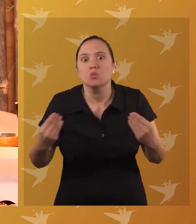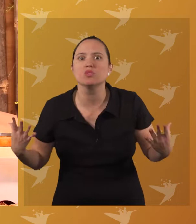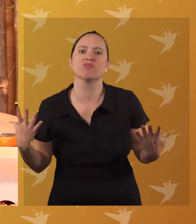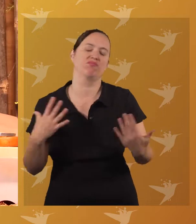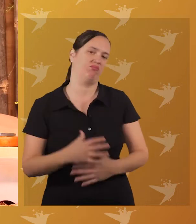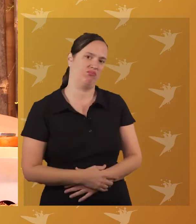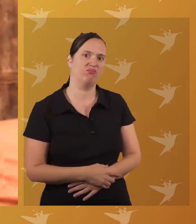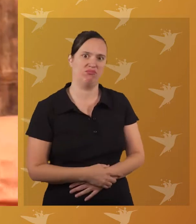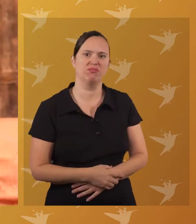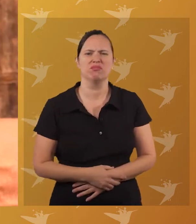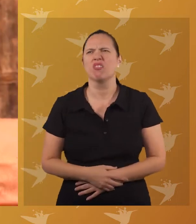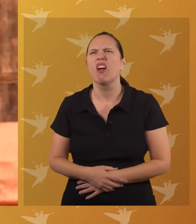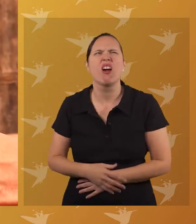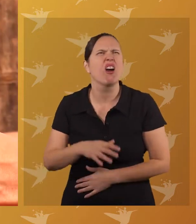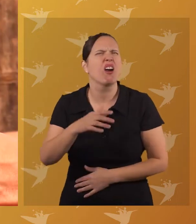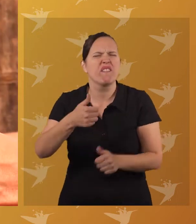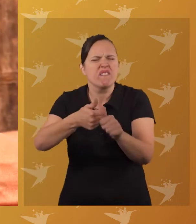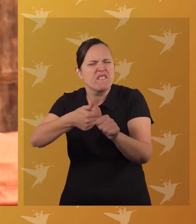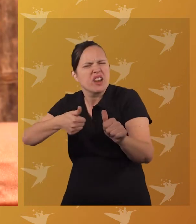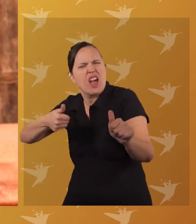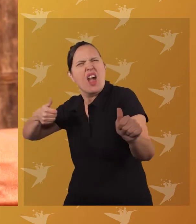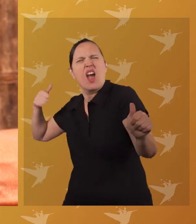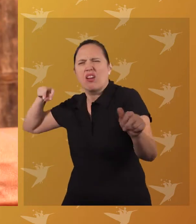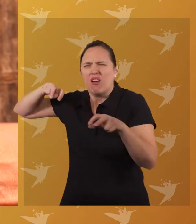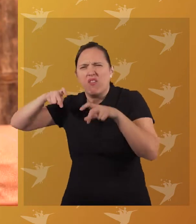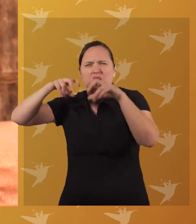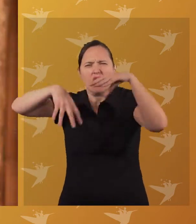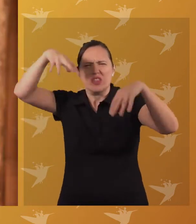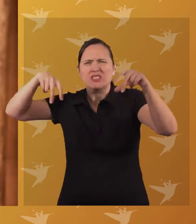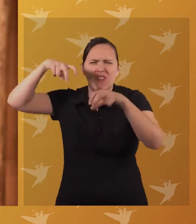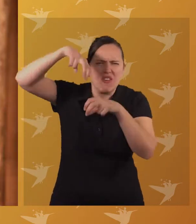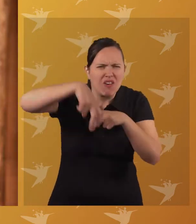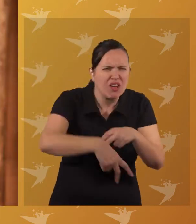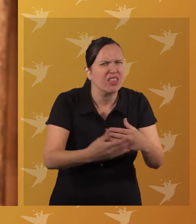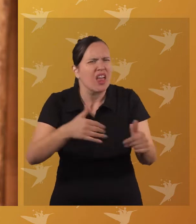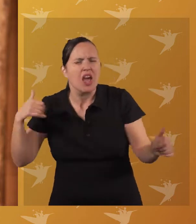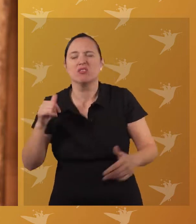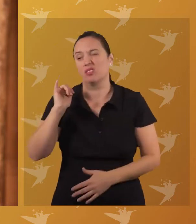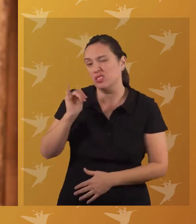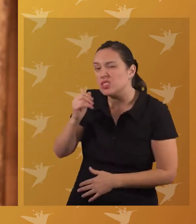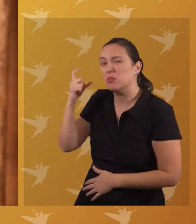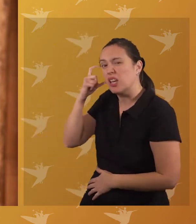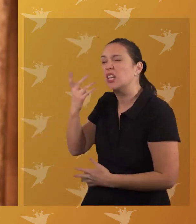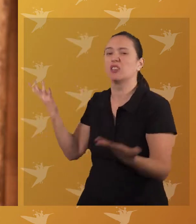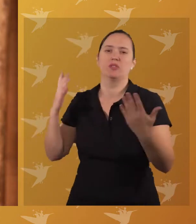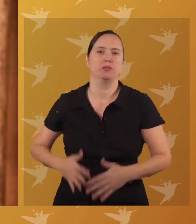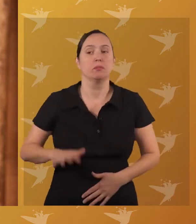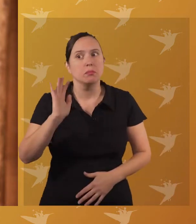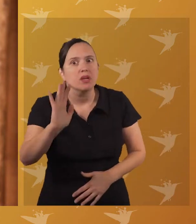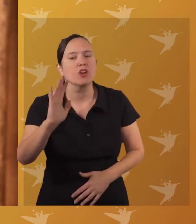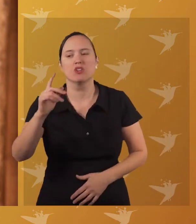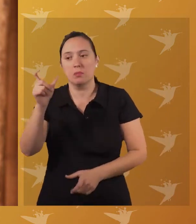esta zona Qué viaje tan largo, abuela Muy largo Sí, Miguelito Gran